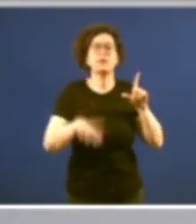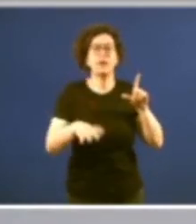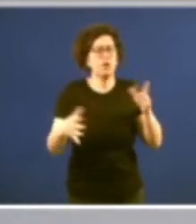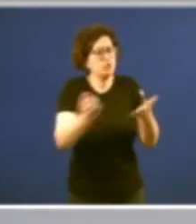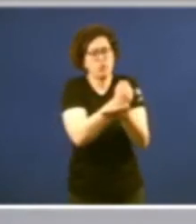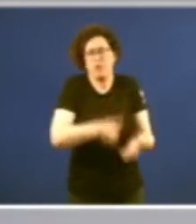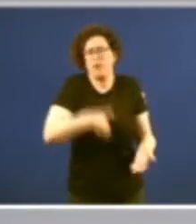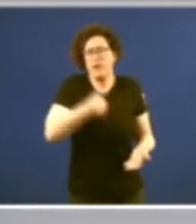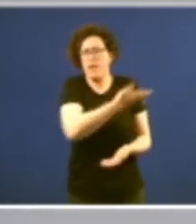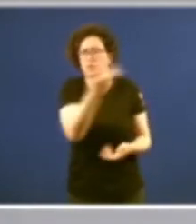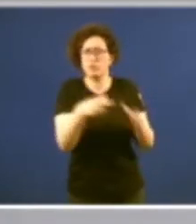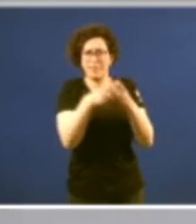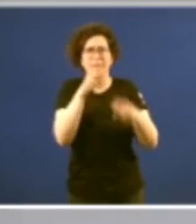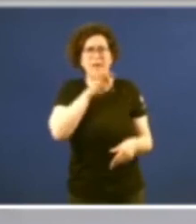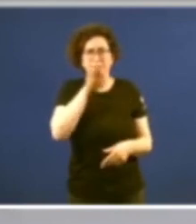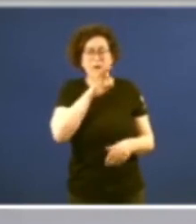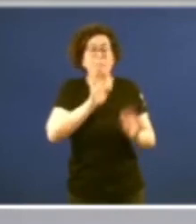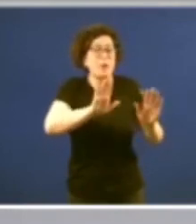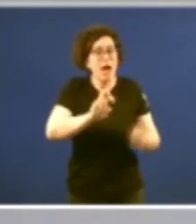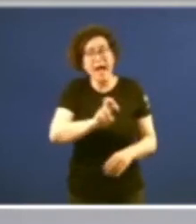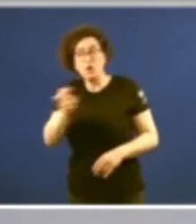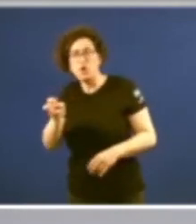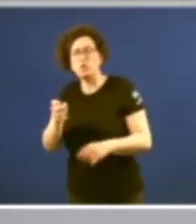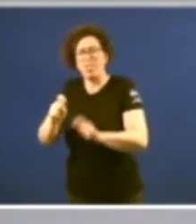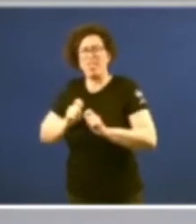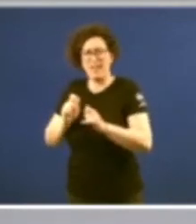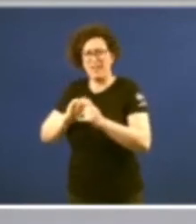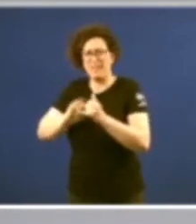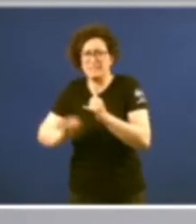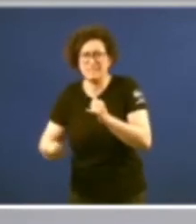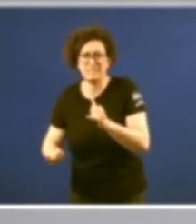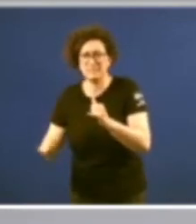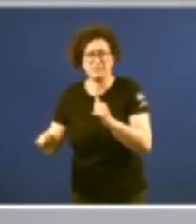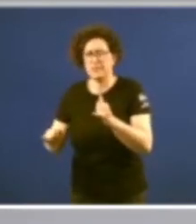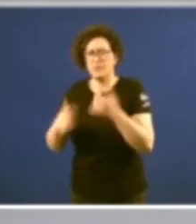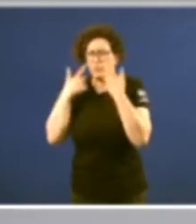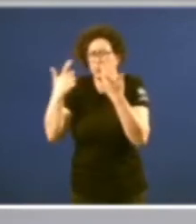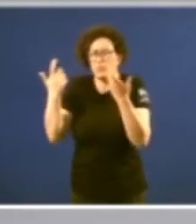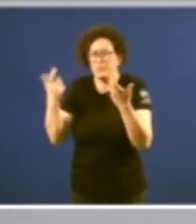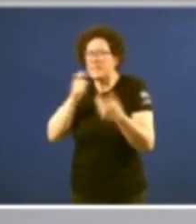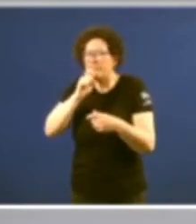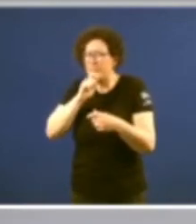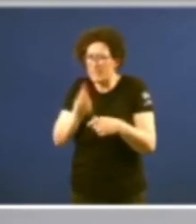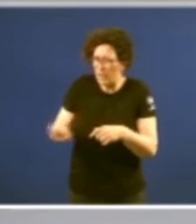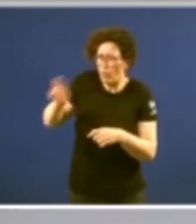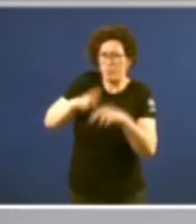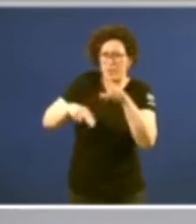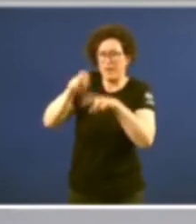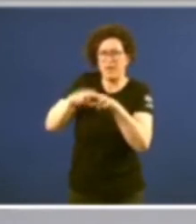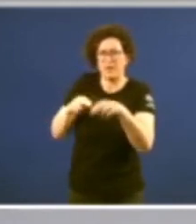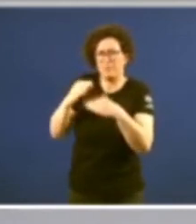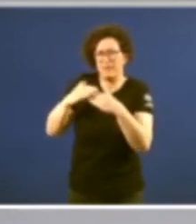sociedade galega existe outro que leva a unha crise crónica na que resulta difícil recomponer os máis mínimos